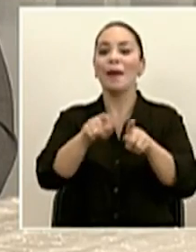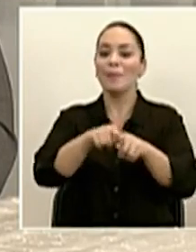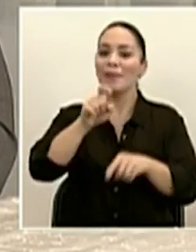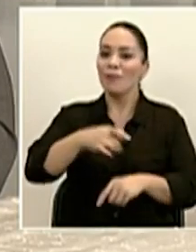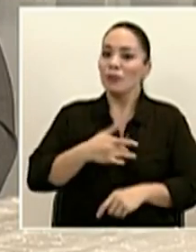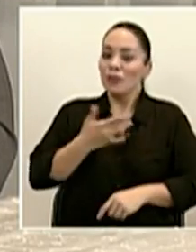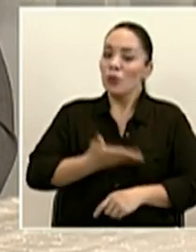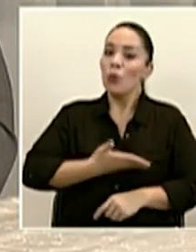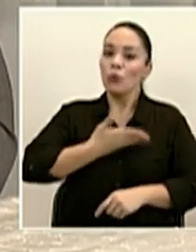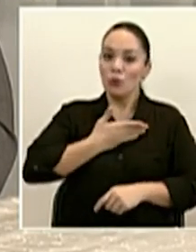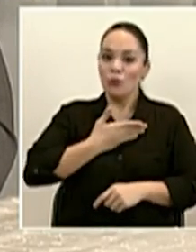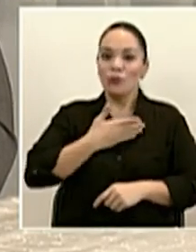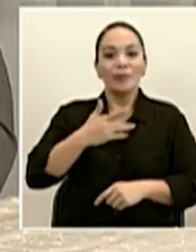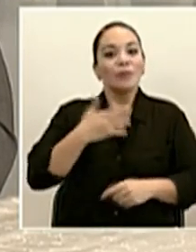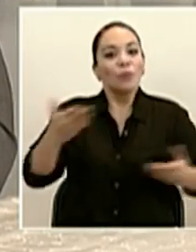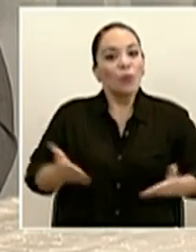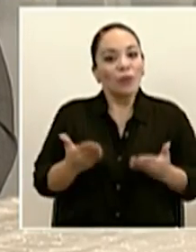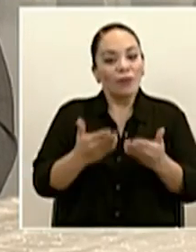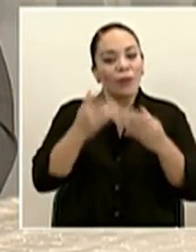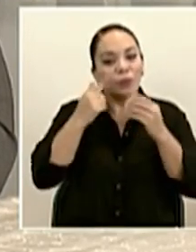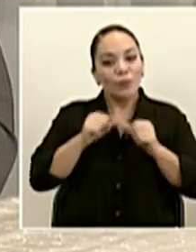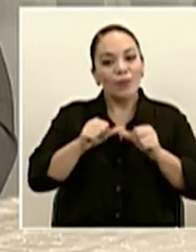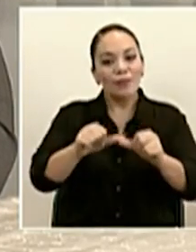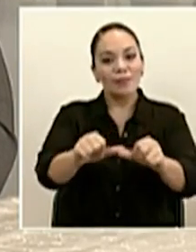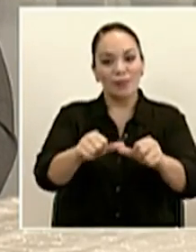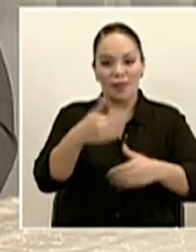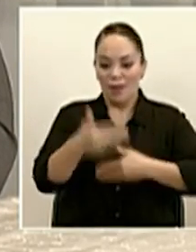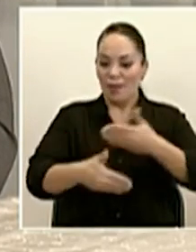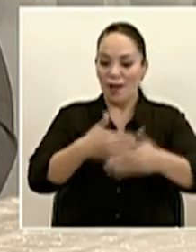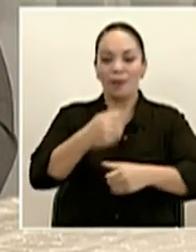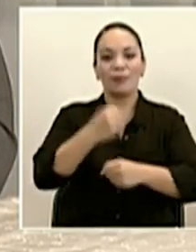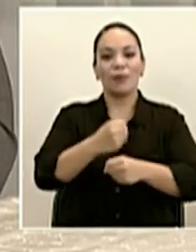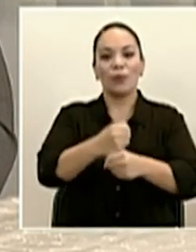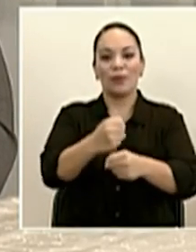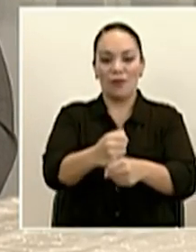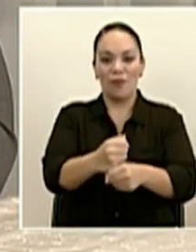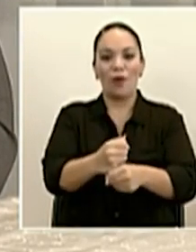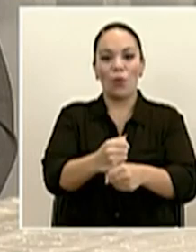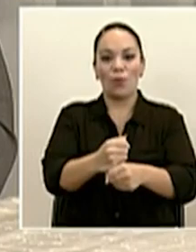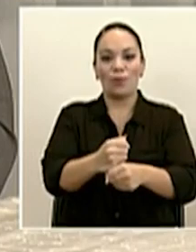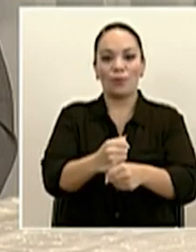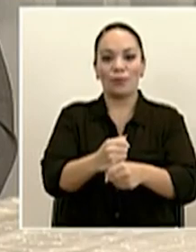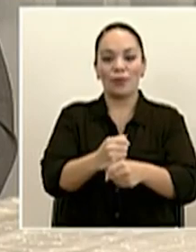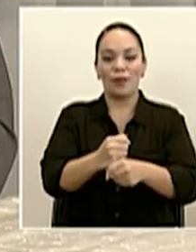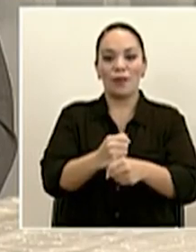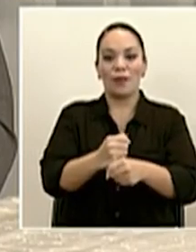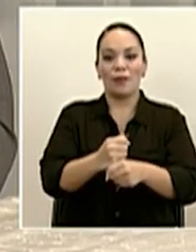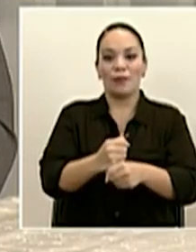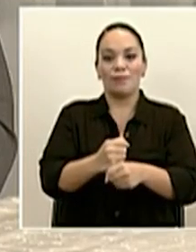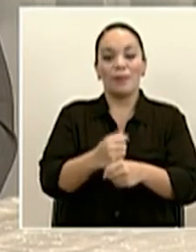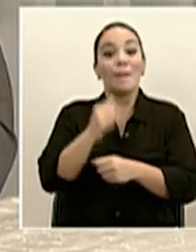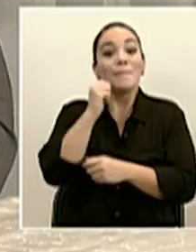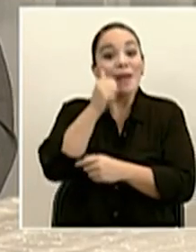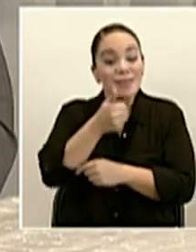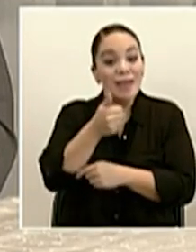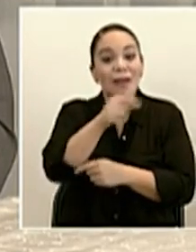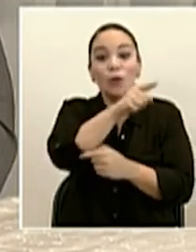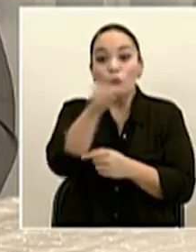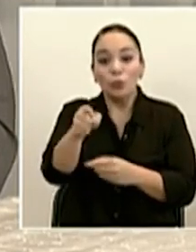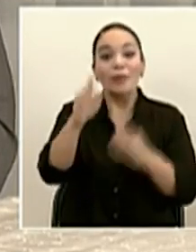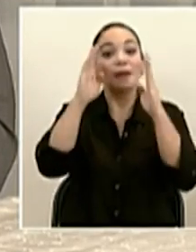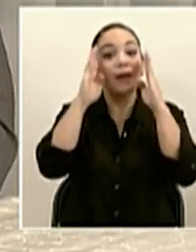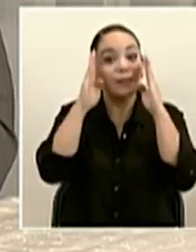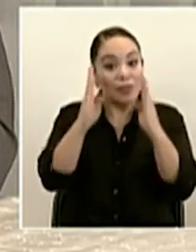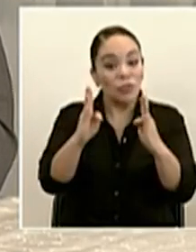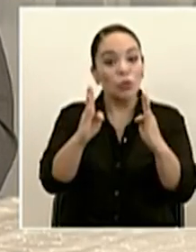y que nos tienen que motivar para seguir adelante este trabajo. Como les digo, a partir del día de mañana, atención a lo que